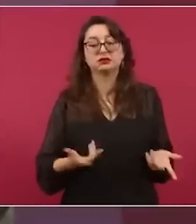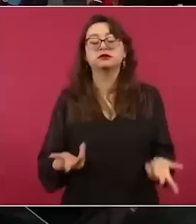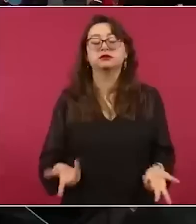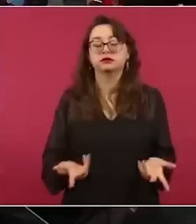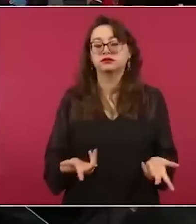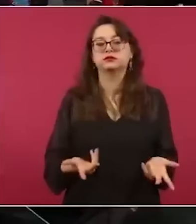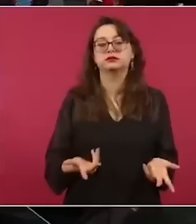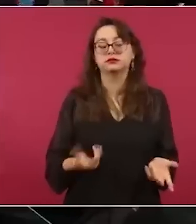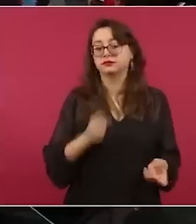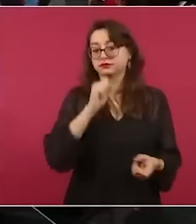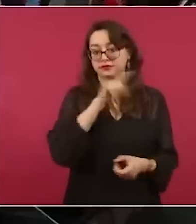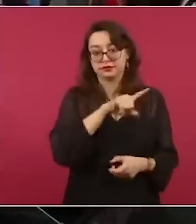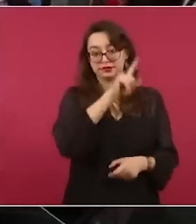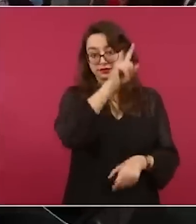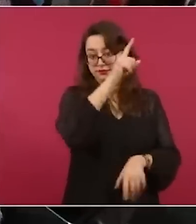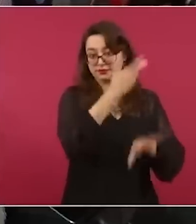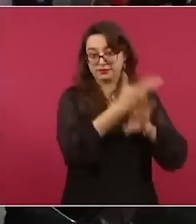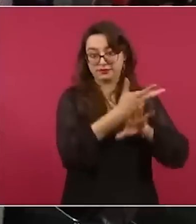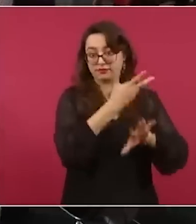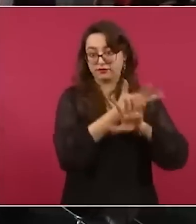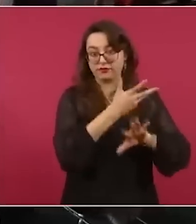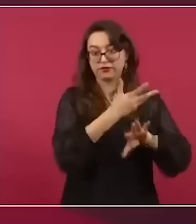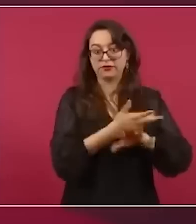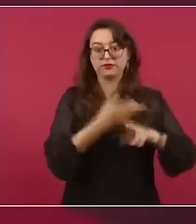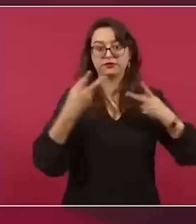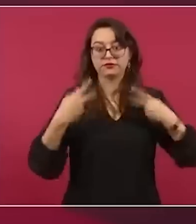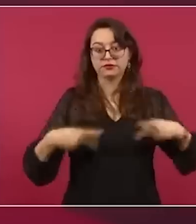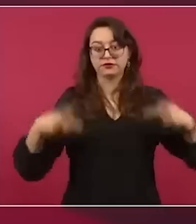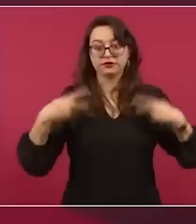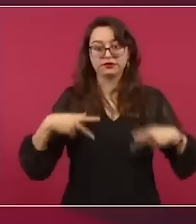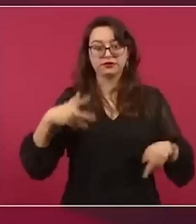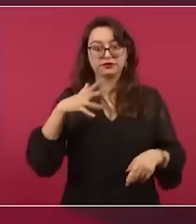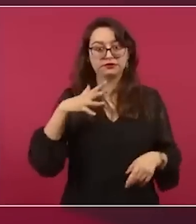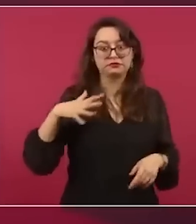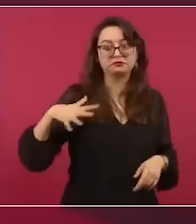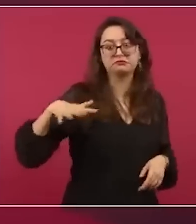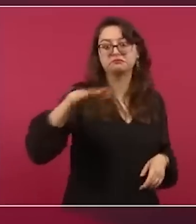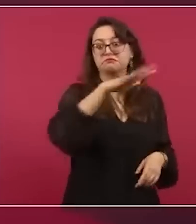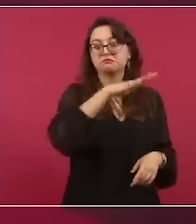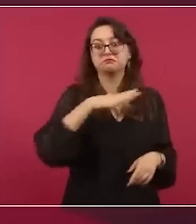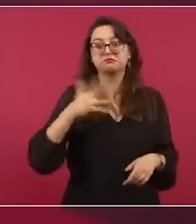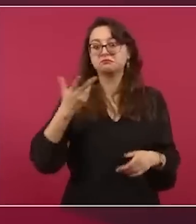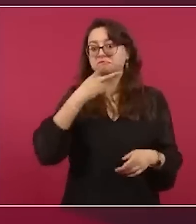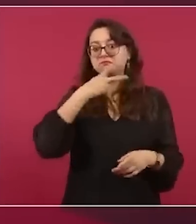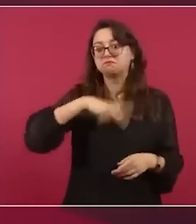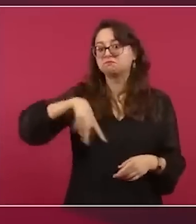lo digo con todo respeto, manipulada.